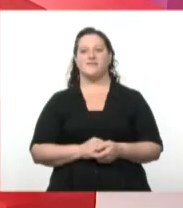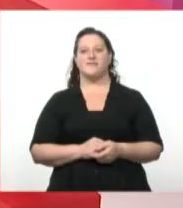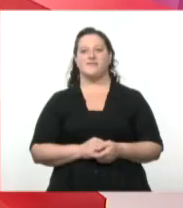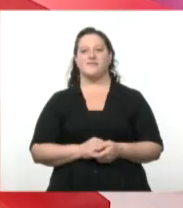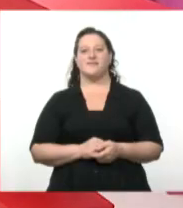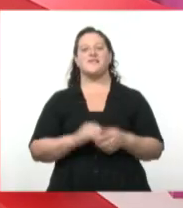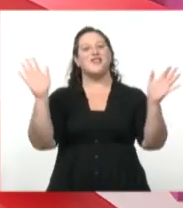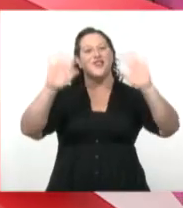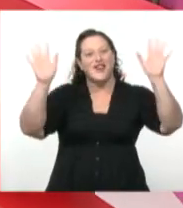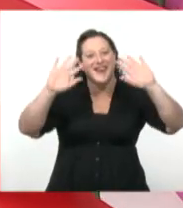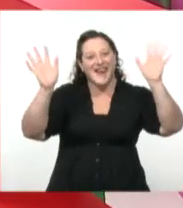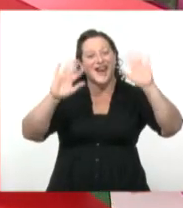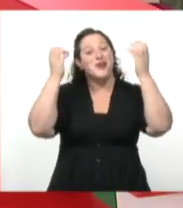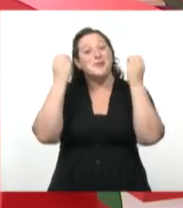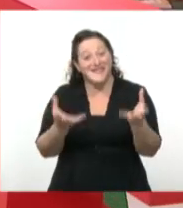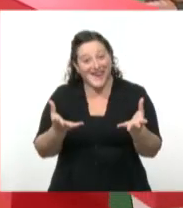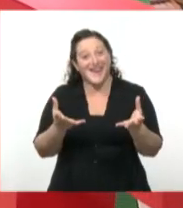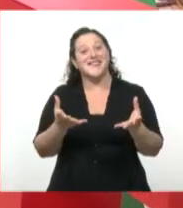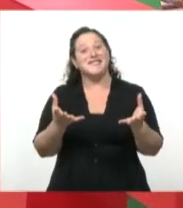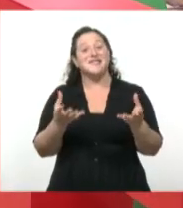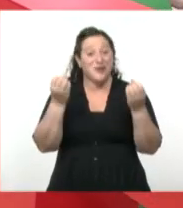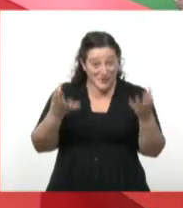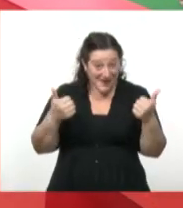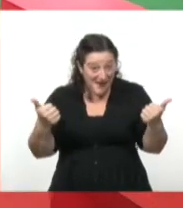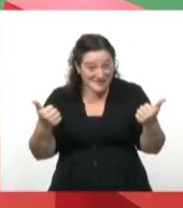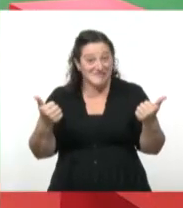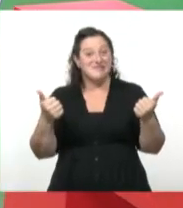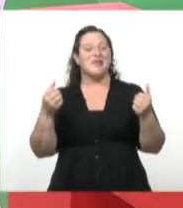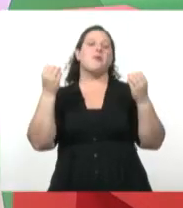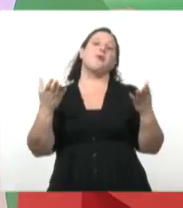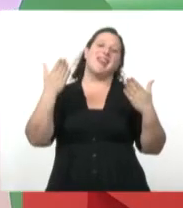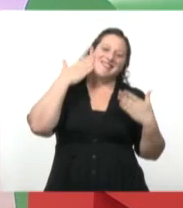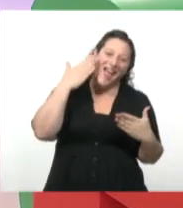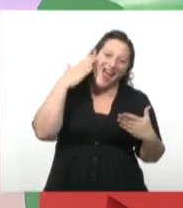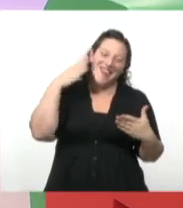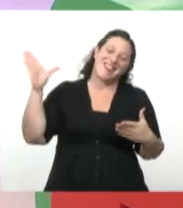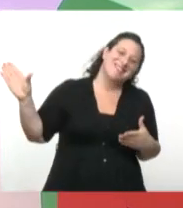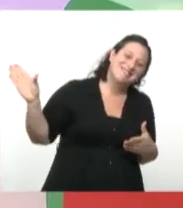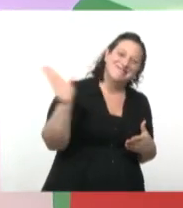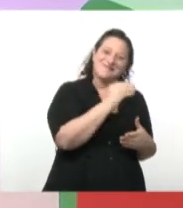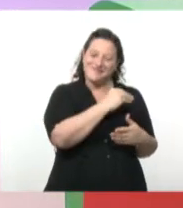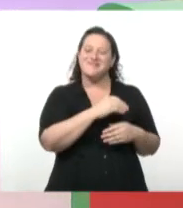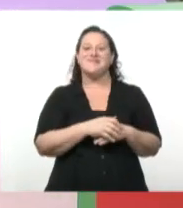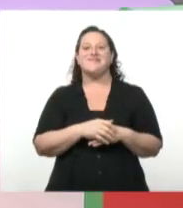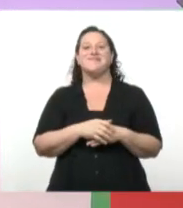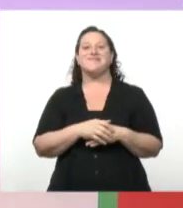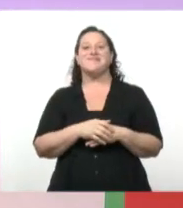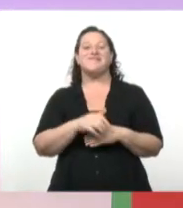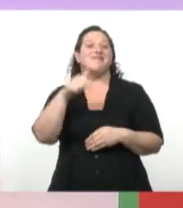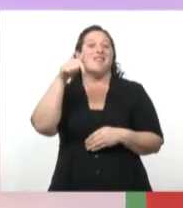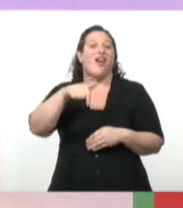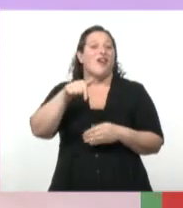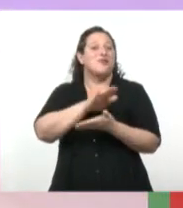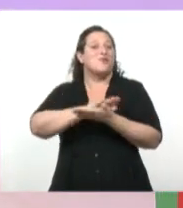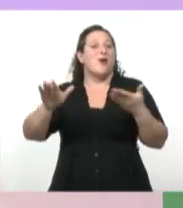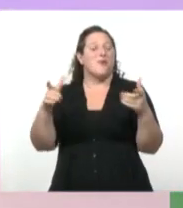Hola, ¿cómo están? ¿Cómo andan? Buenas tardes a todos, a todas. Esta es una nueva emisión